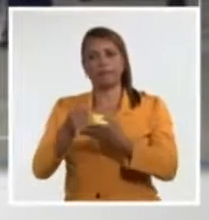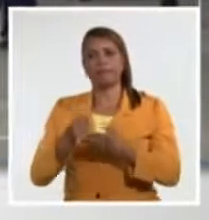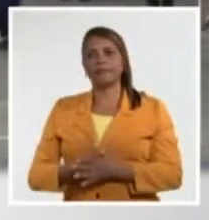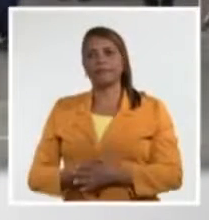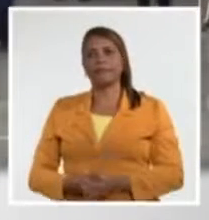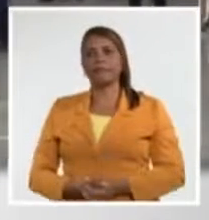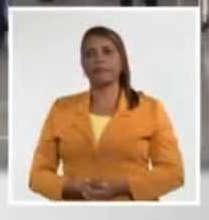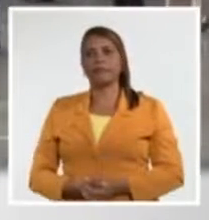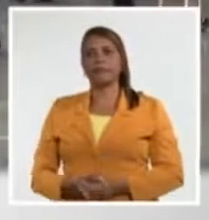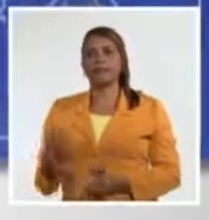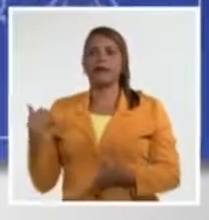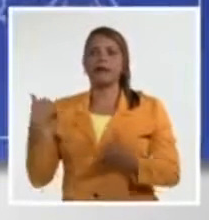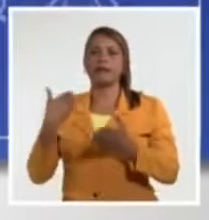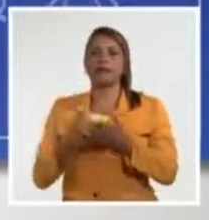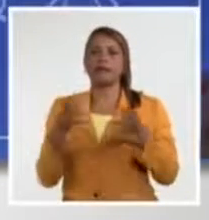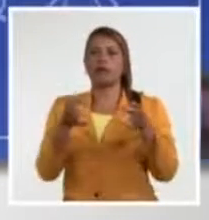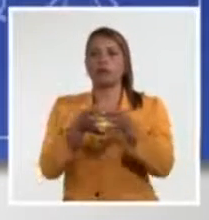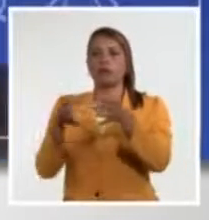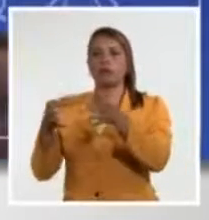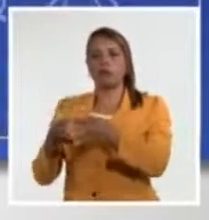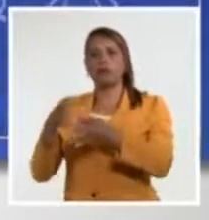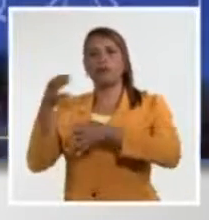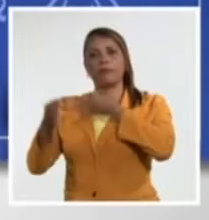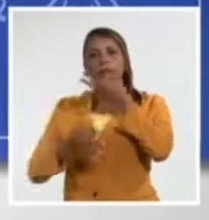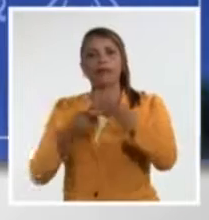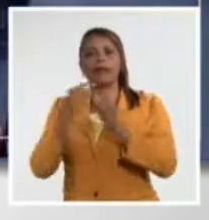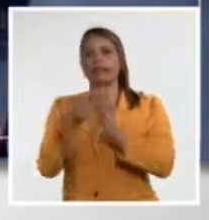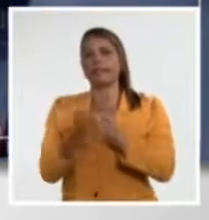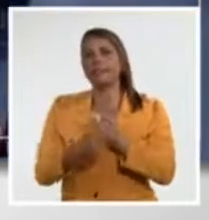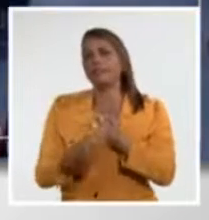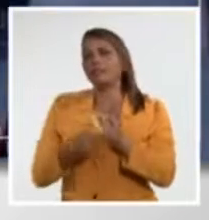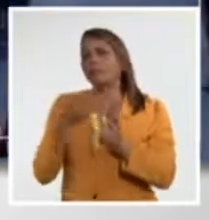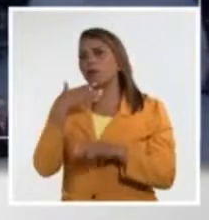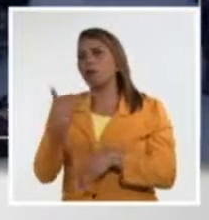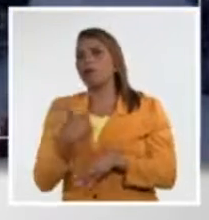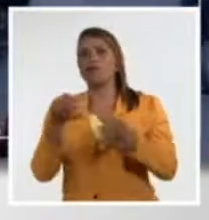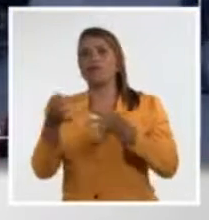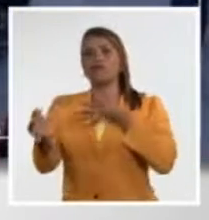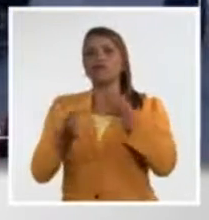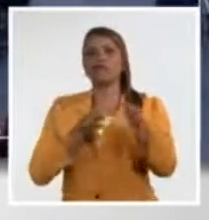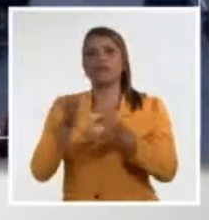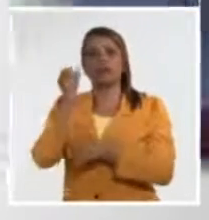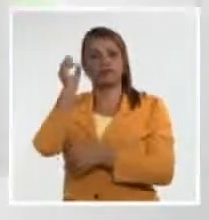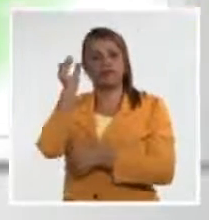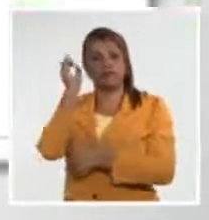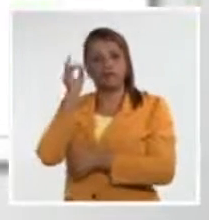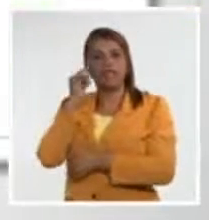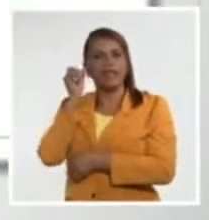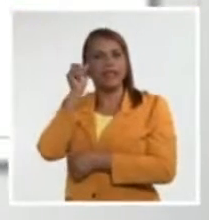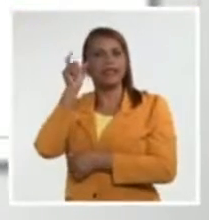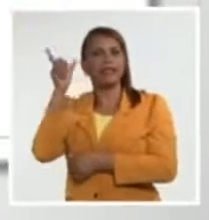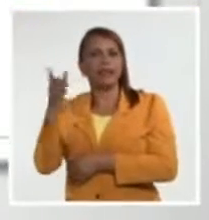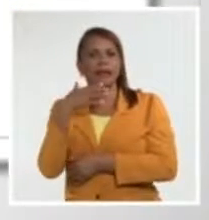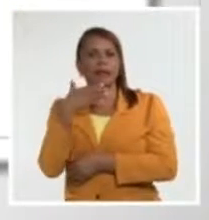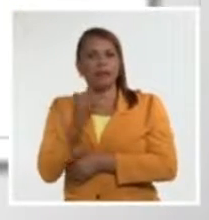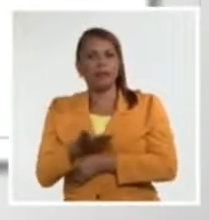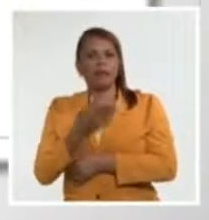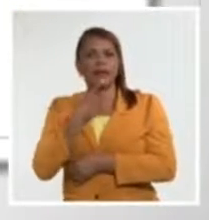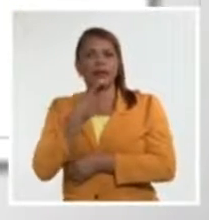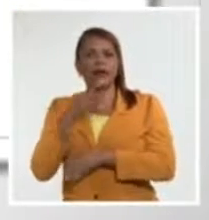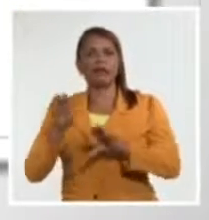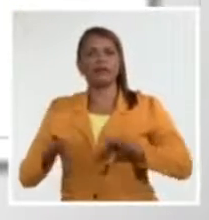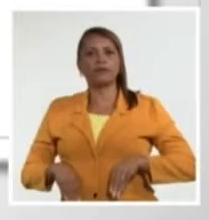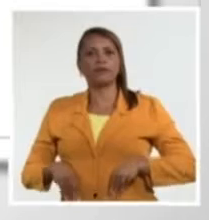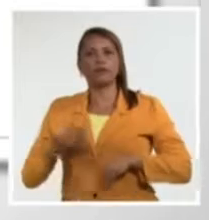Por ahora, un comité de transición precisará los detalles para el funcionamiento de esta iniciativa. La idea es que pueda adoptarse en la